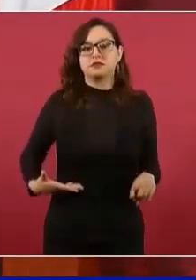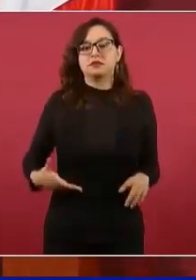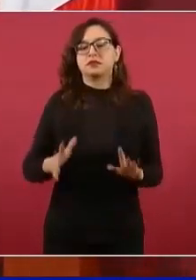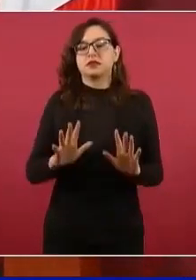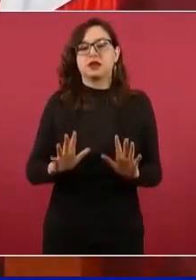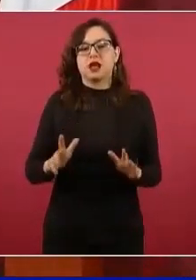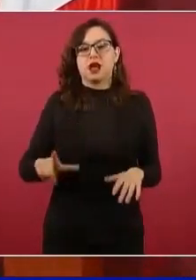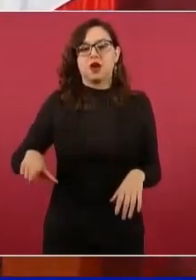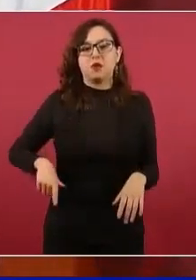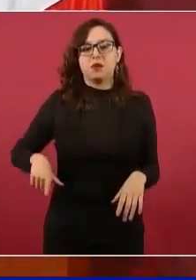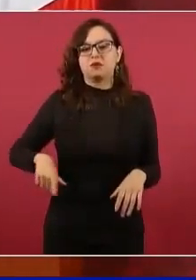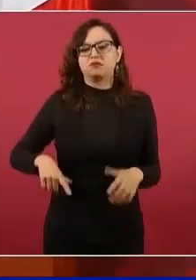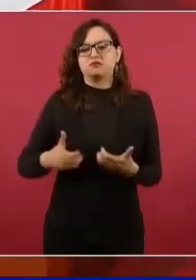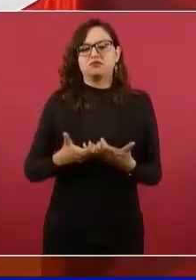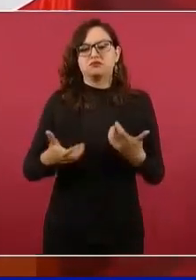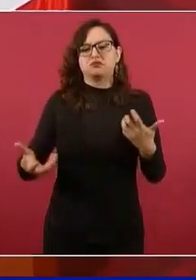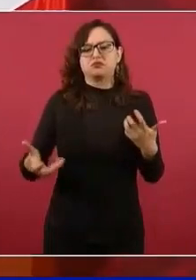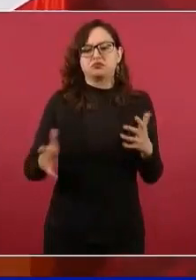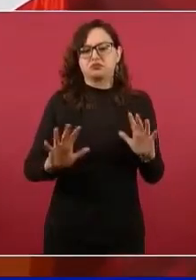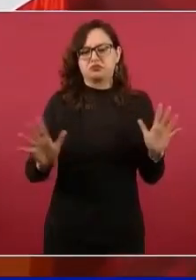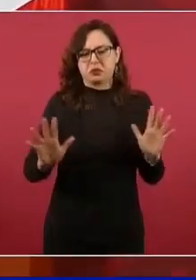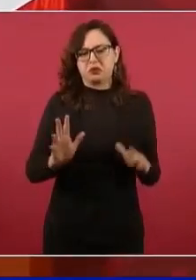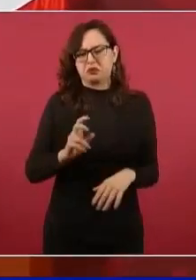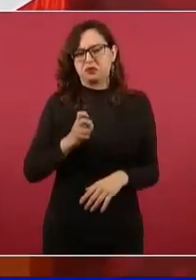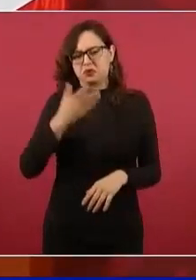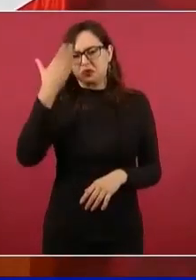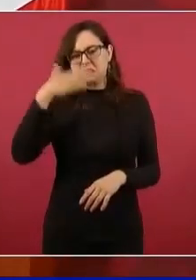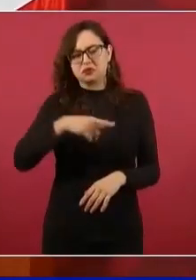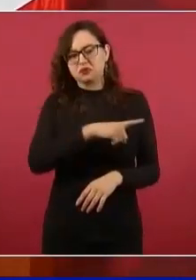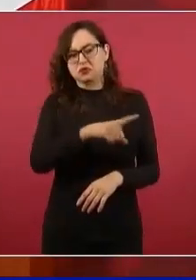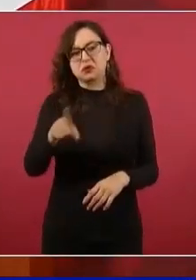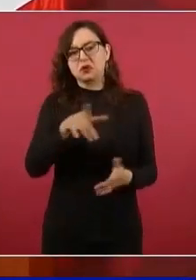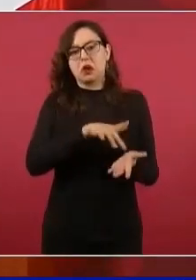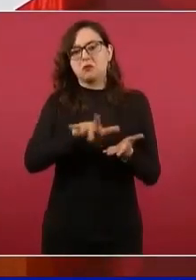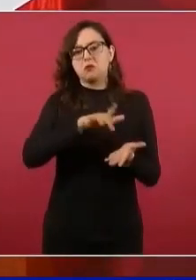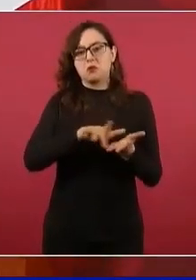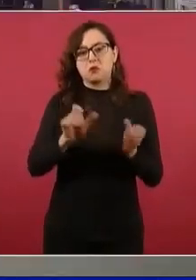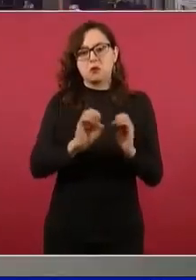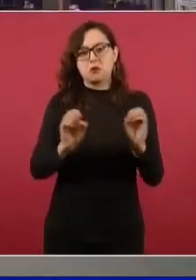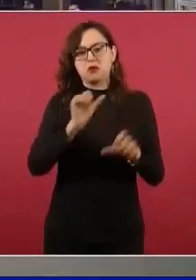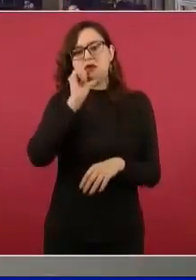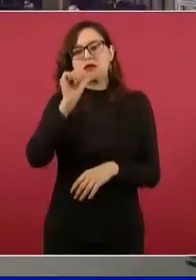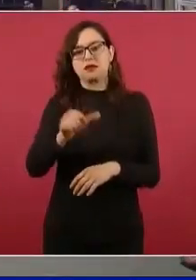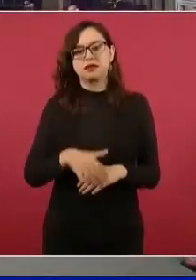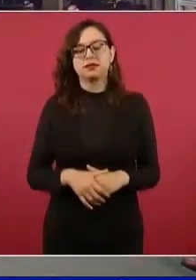Entonces, no, no se comprometen con nadie. Hablábamos del entramado…